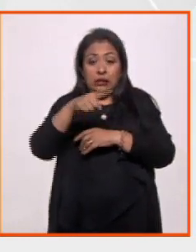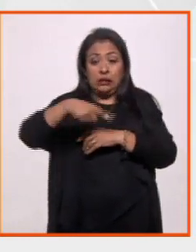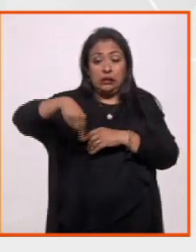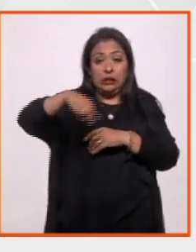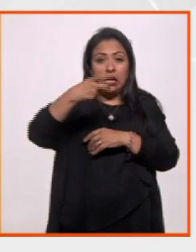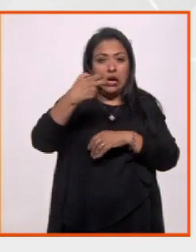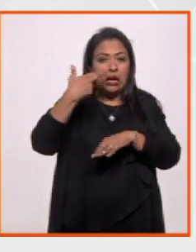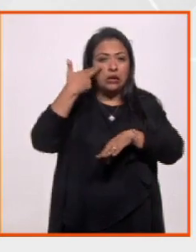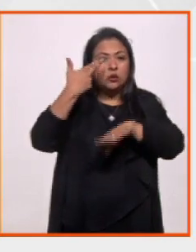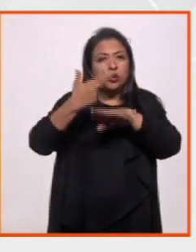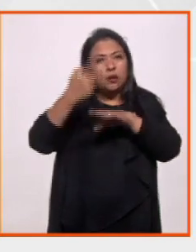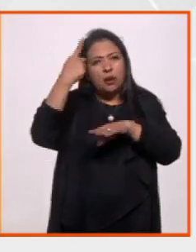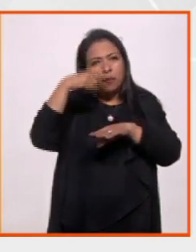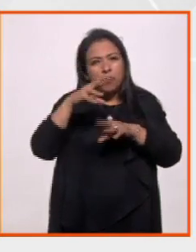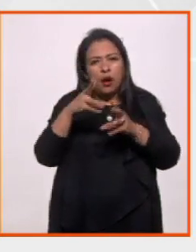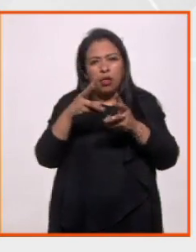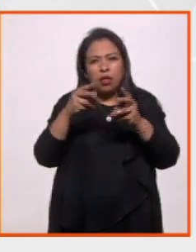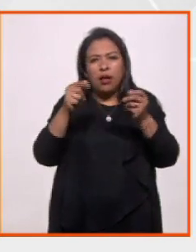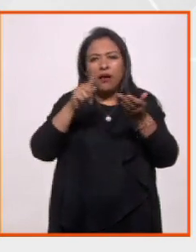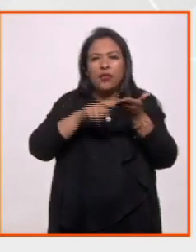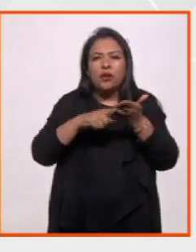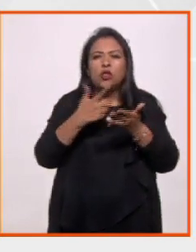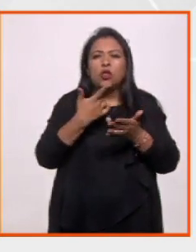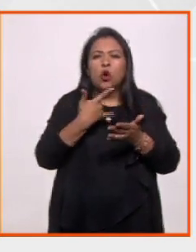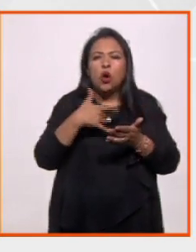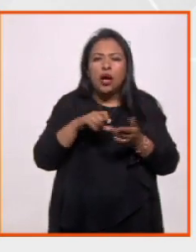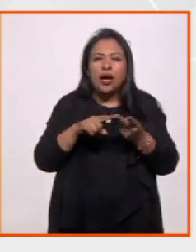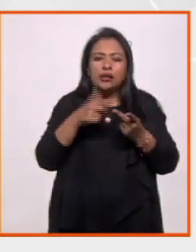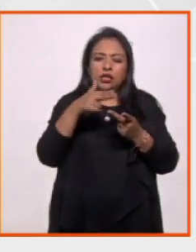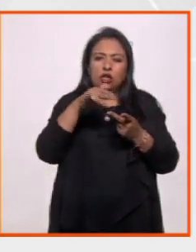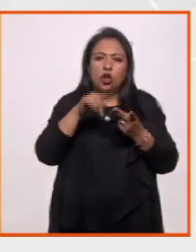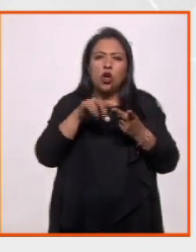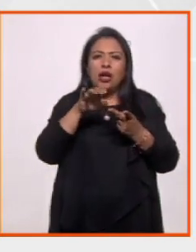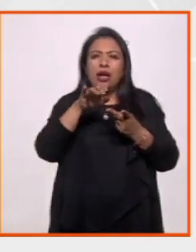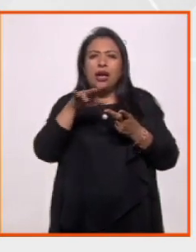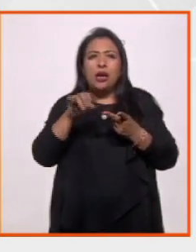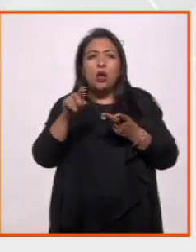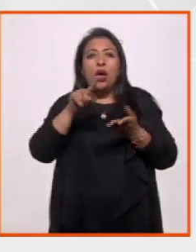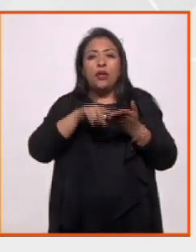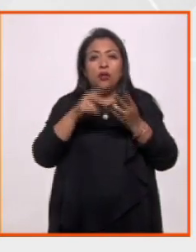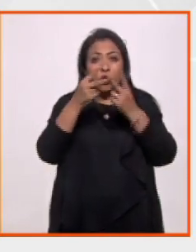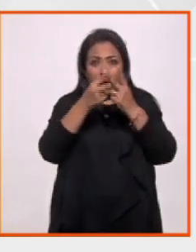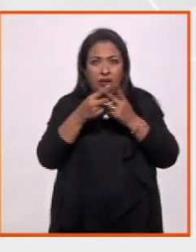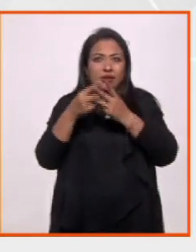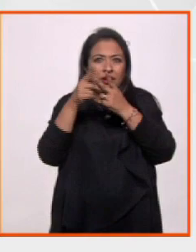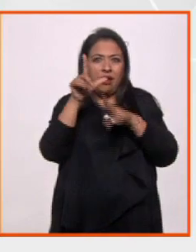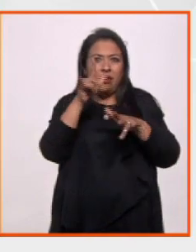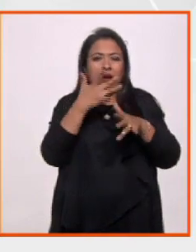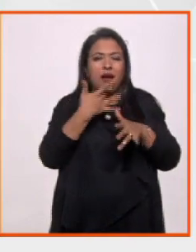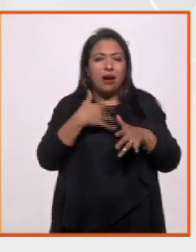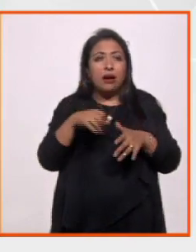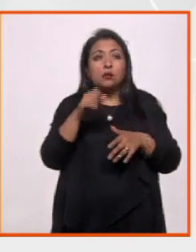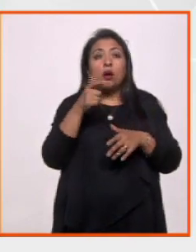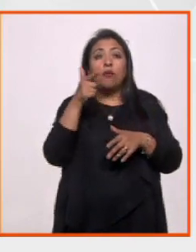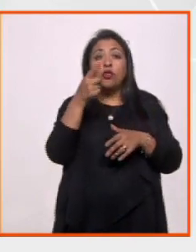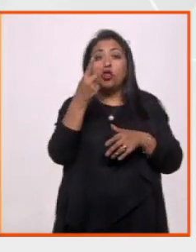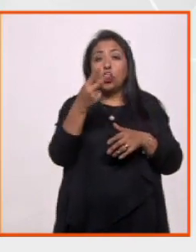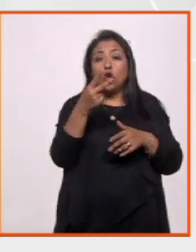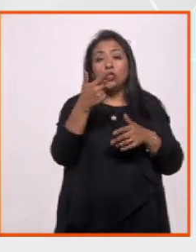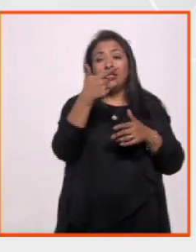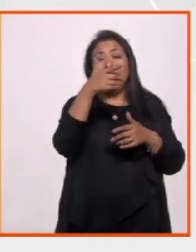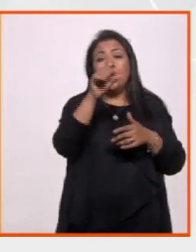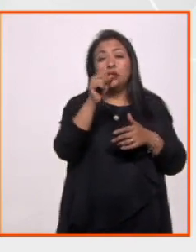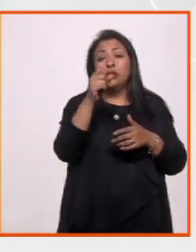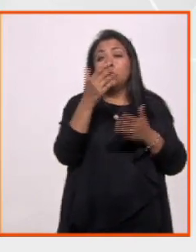es la encargada de formar los grumos con gas de hidrógeno y helio que componen las estrellas. Sin embargo, el hallazgo de dos galaxias sin